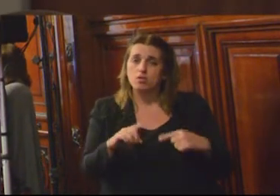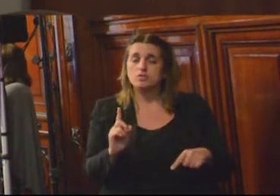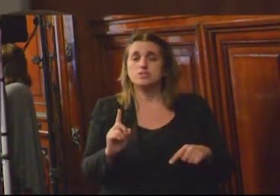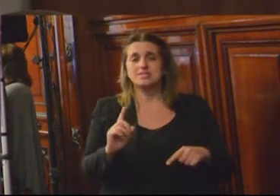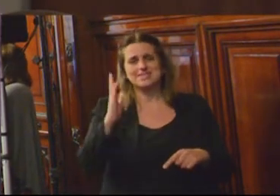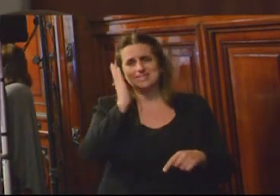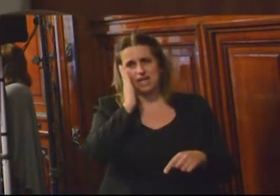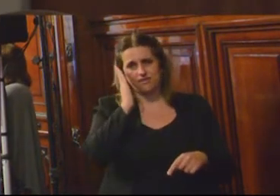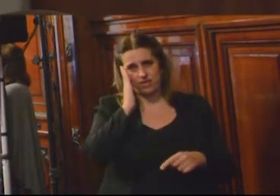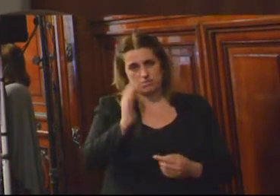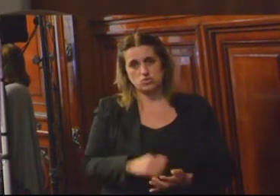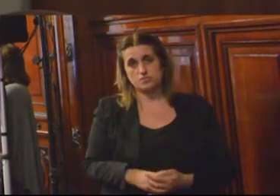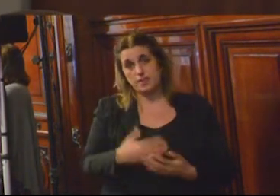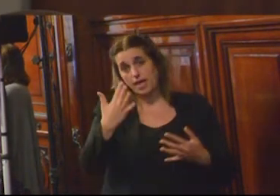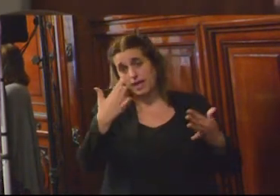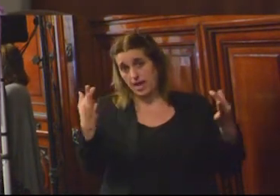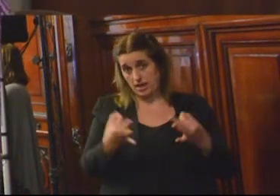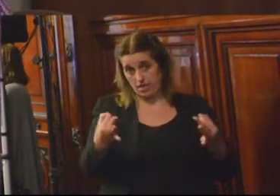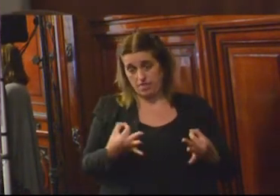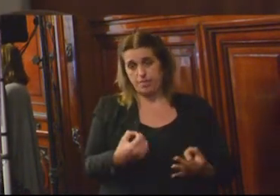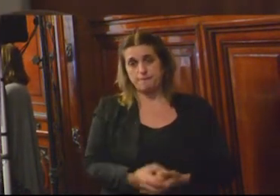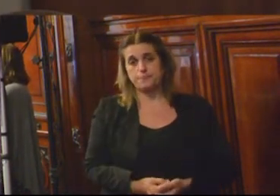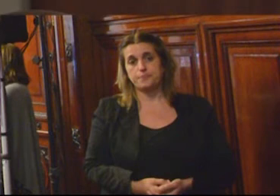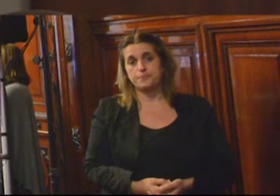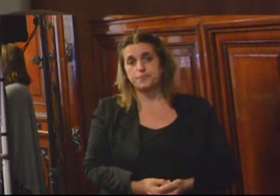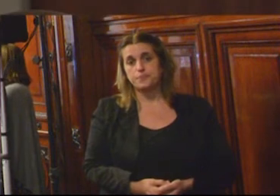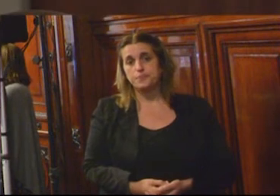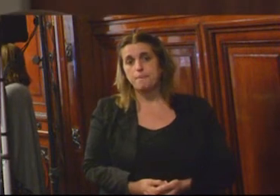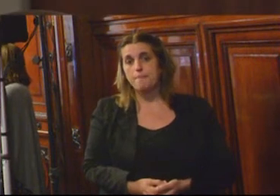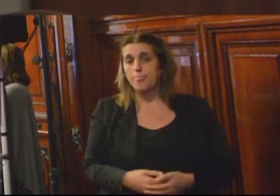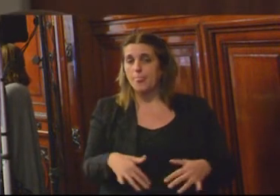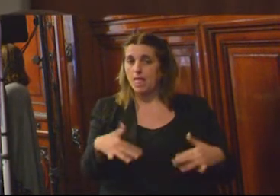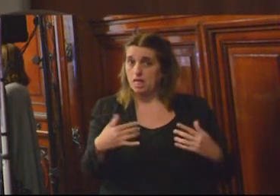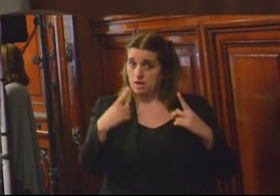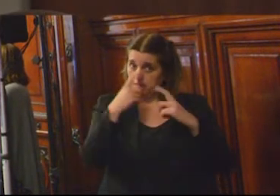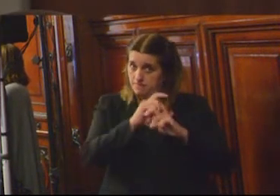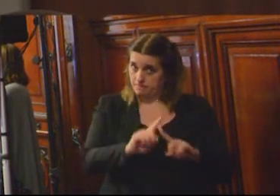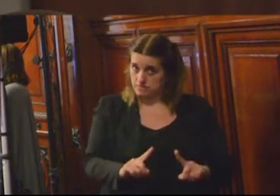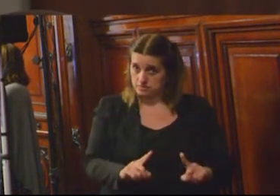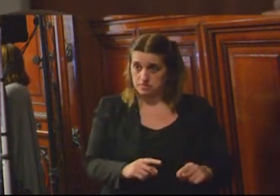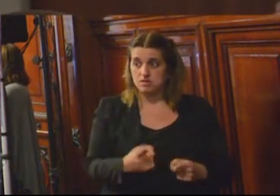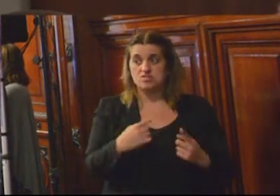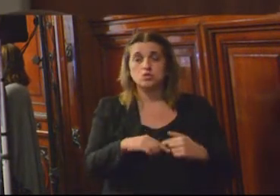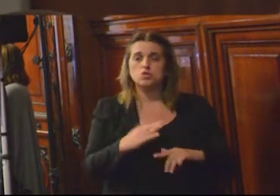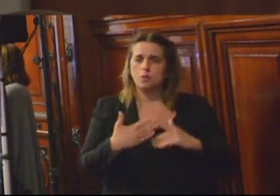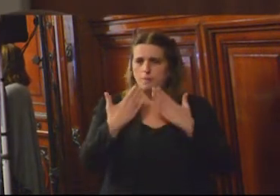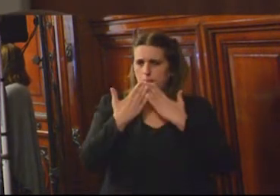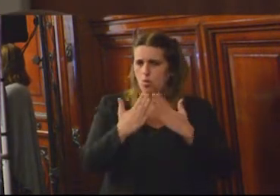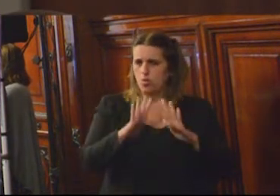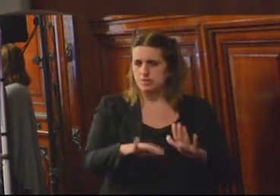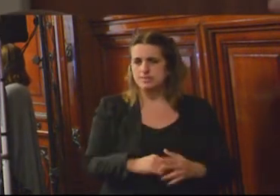sabemos que la realidad es dura. Mi pregunta va en esa línea.